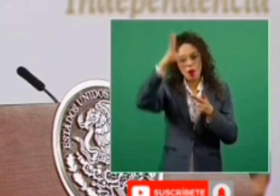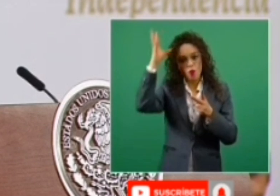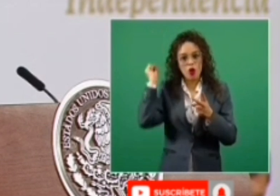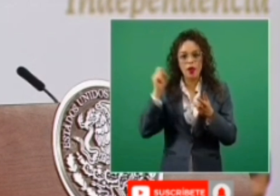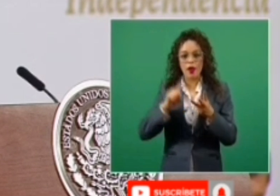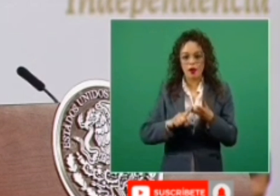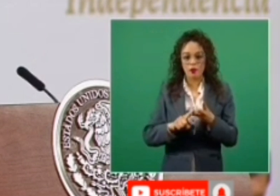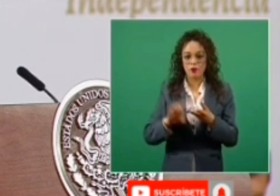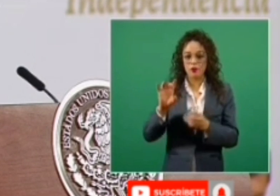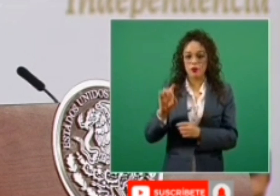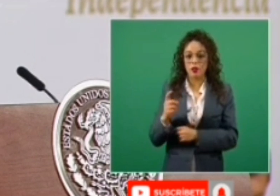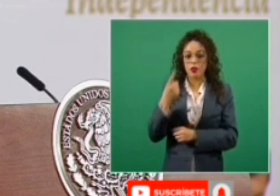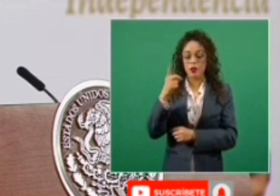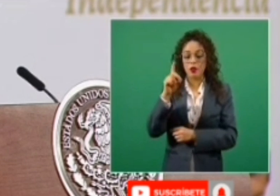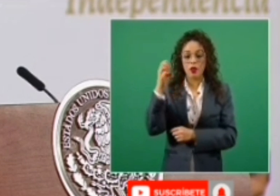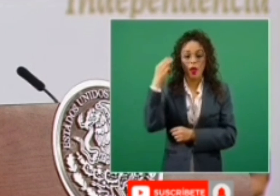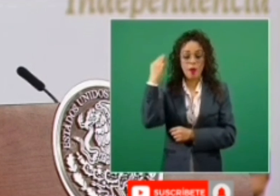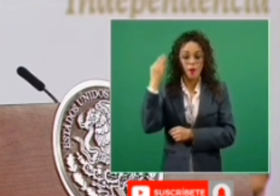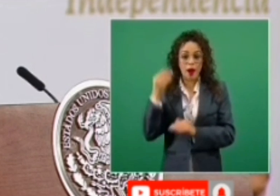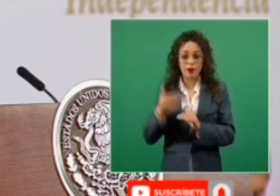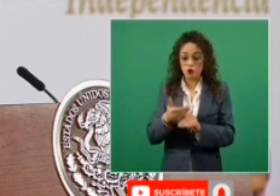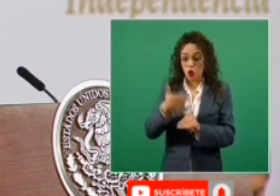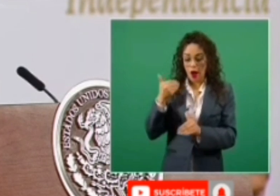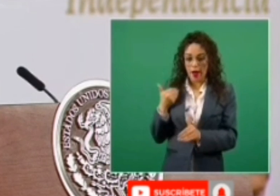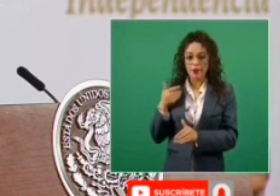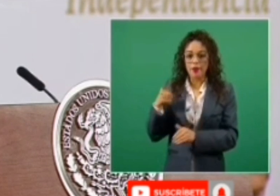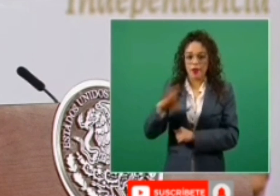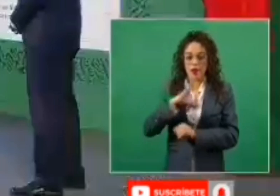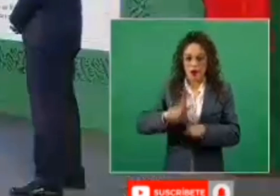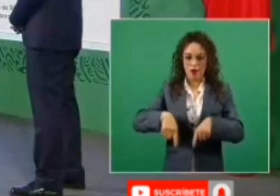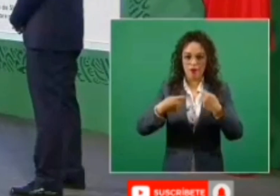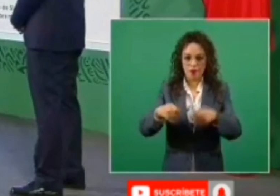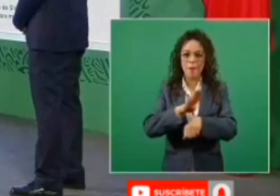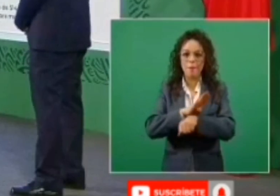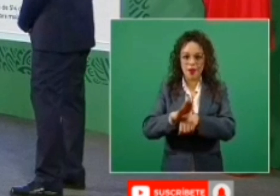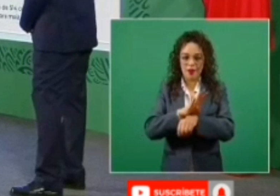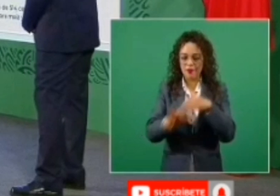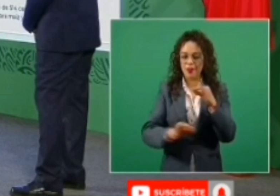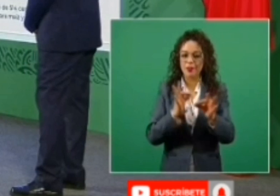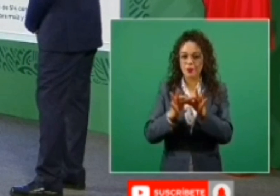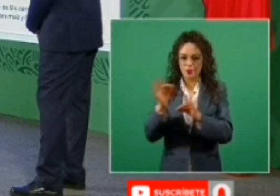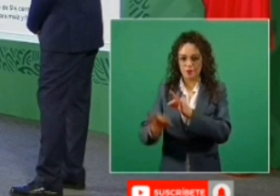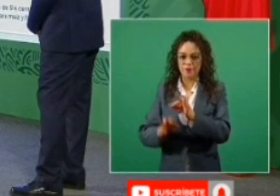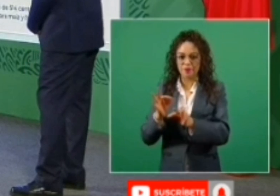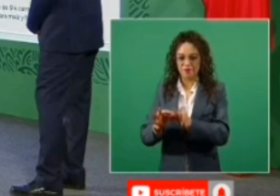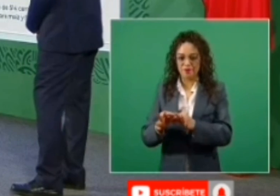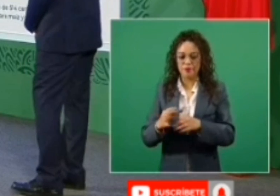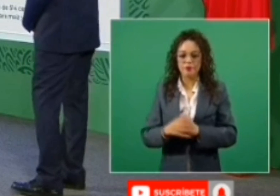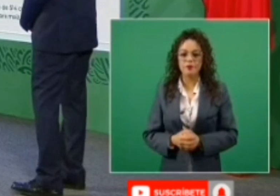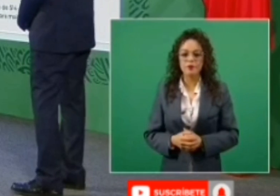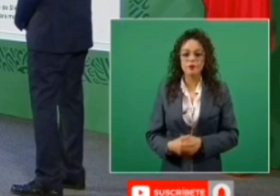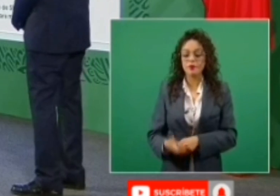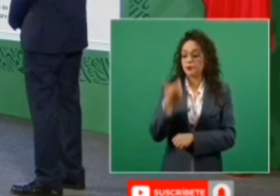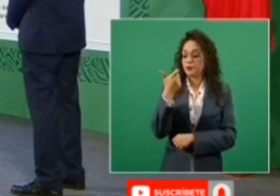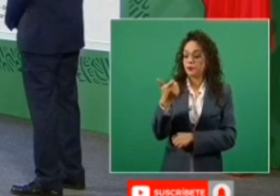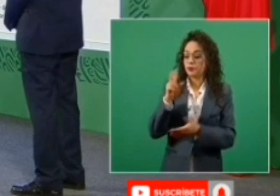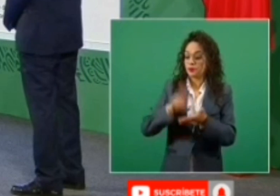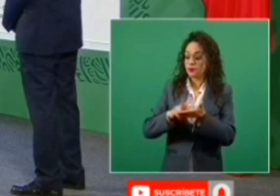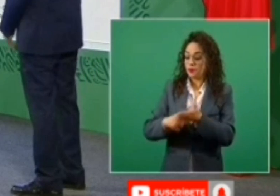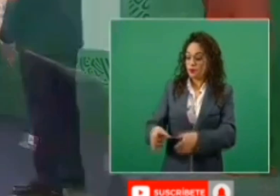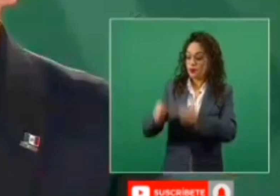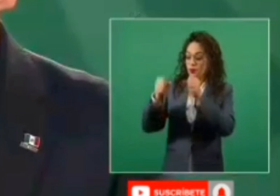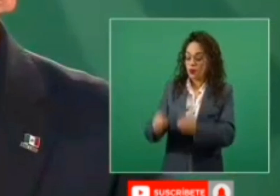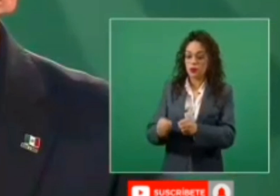marzo, estos estados quedarán cubiertos con este beneficio. Precios de garantía recibe un incremento del